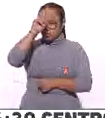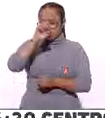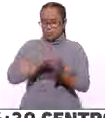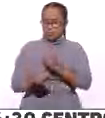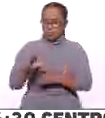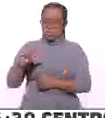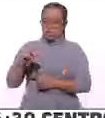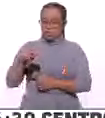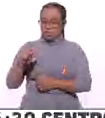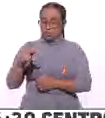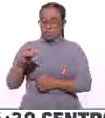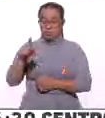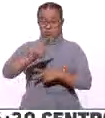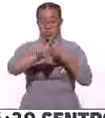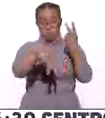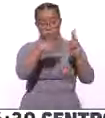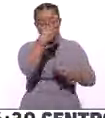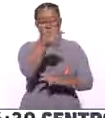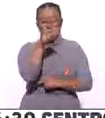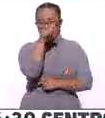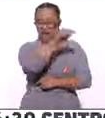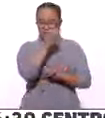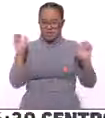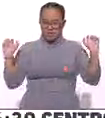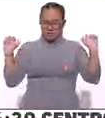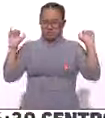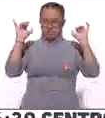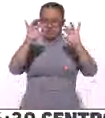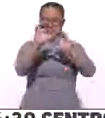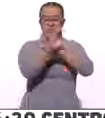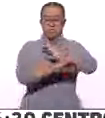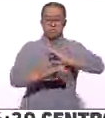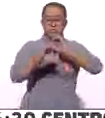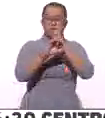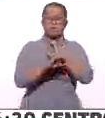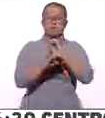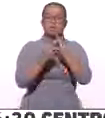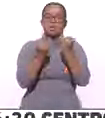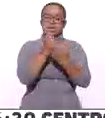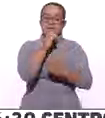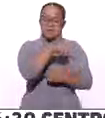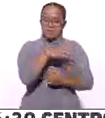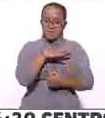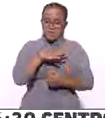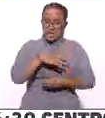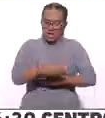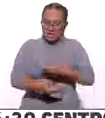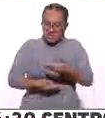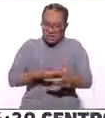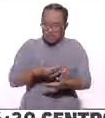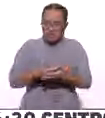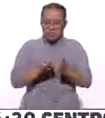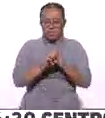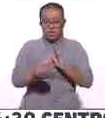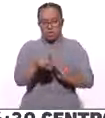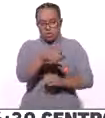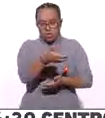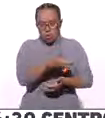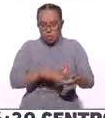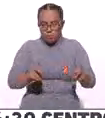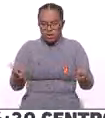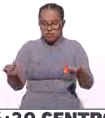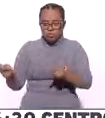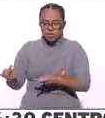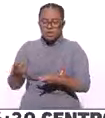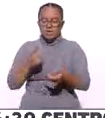la Canaco a quienes acuden a esta serie de eventos masivos y reciben un servicio por parte de quienes integran el comercio y la oferta en